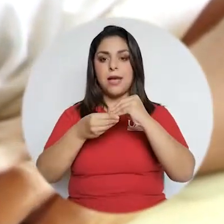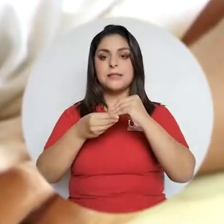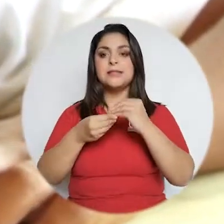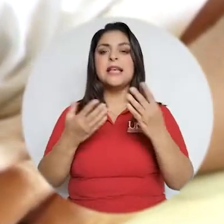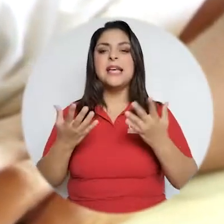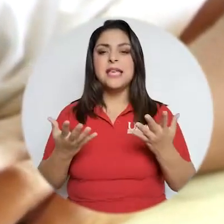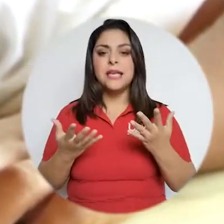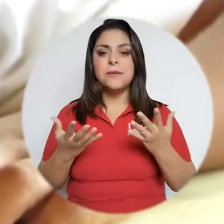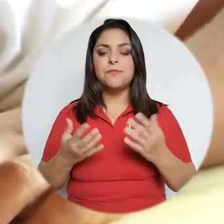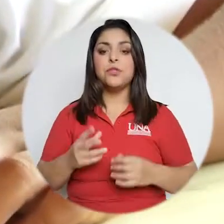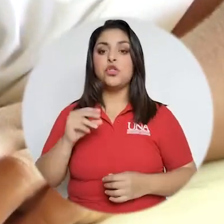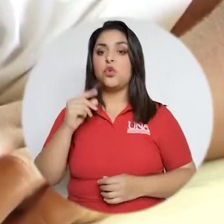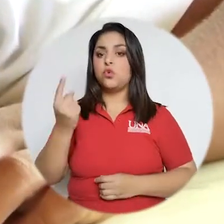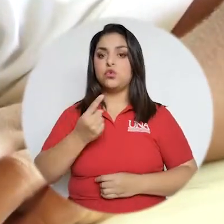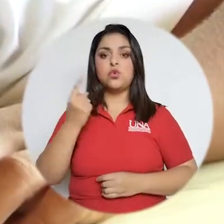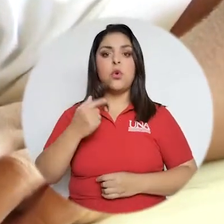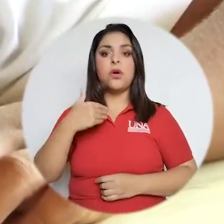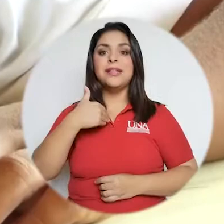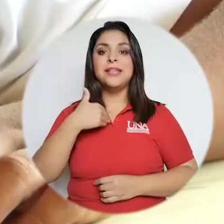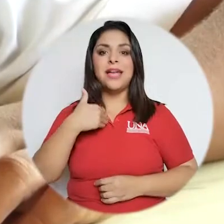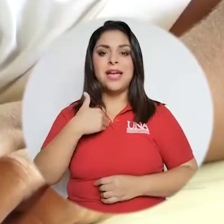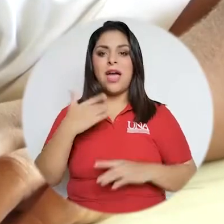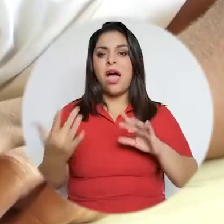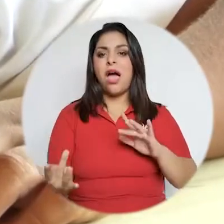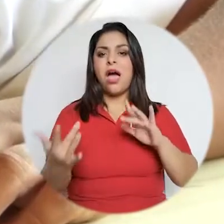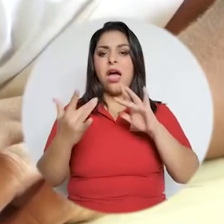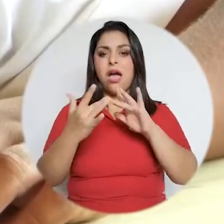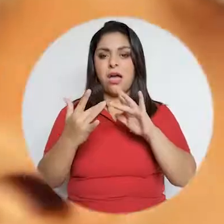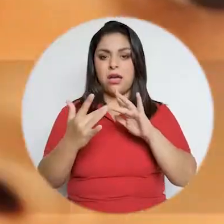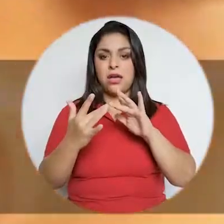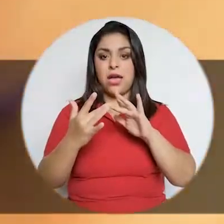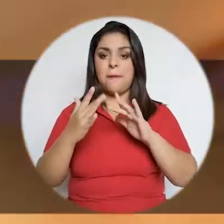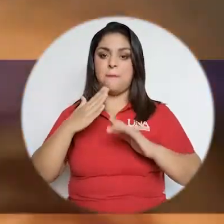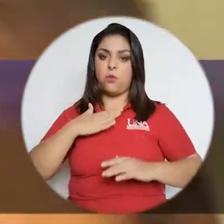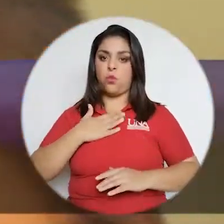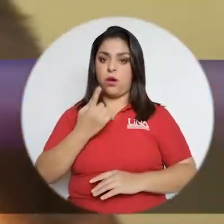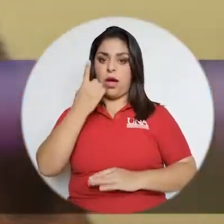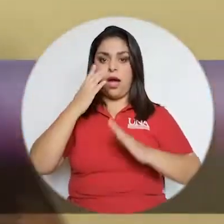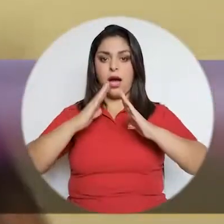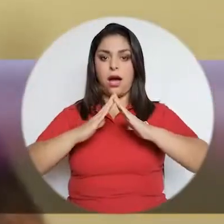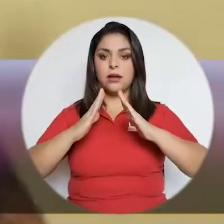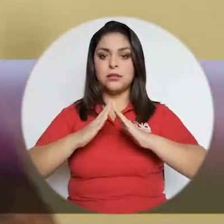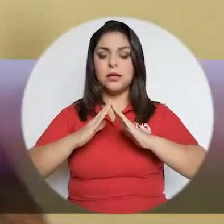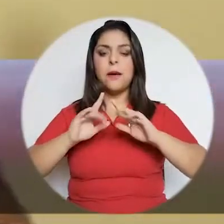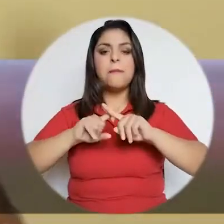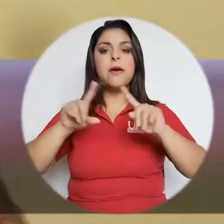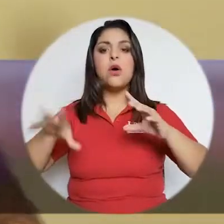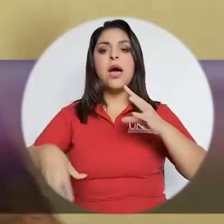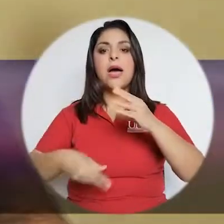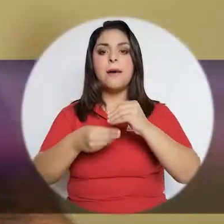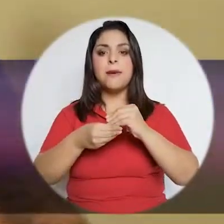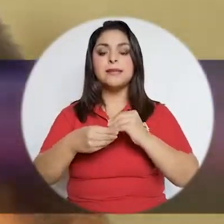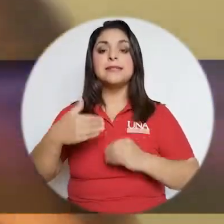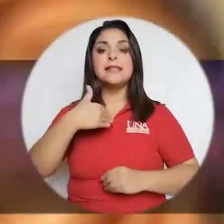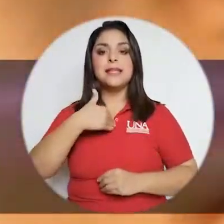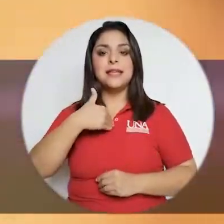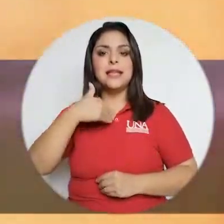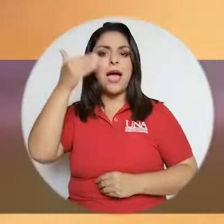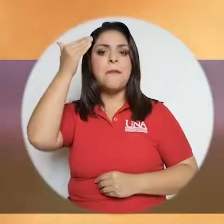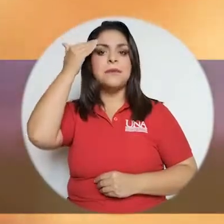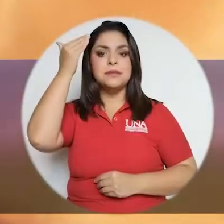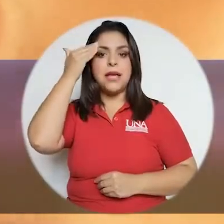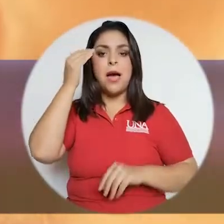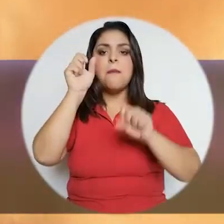de que no es solamente tener una conexión, digamos, full en tu casa, sino además de eso, tener capacidad